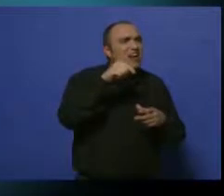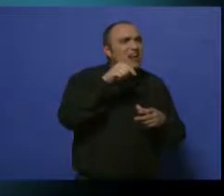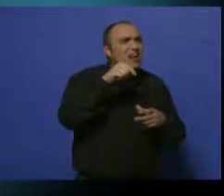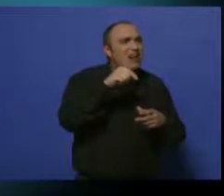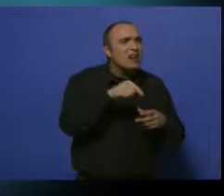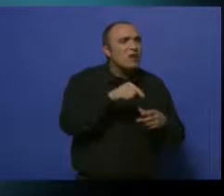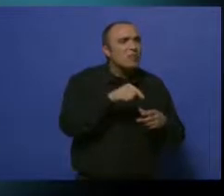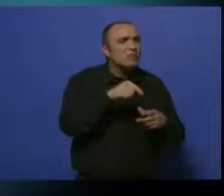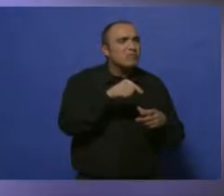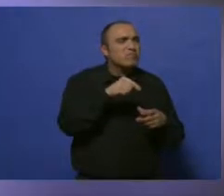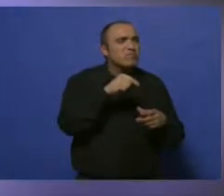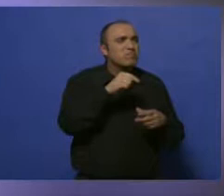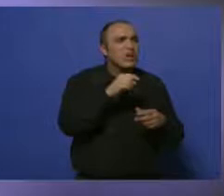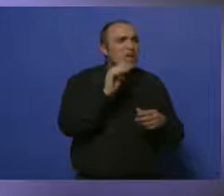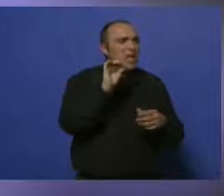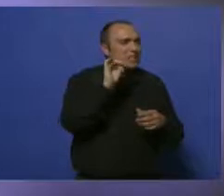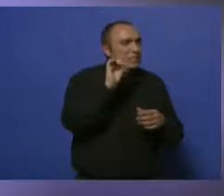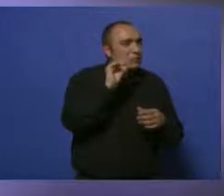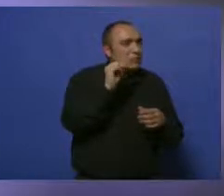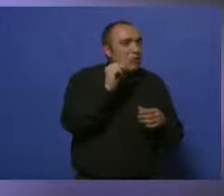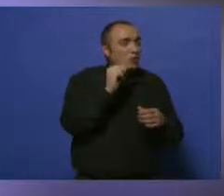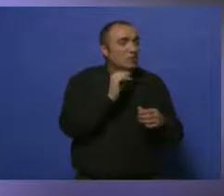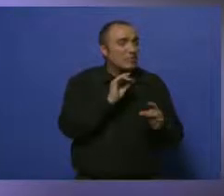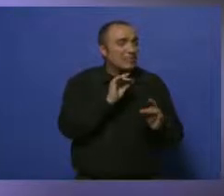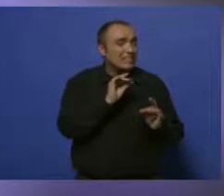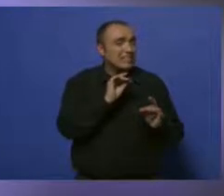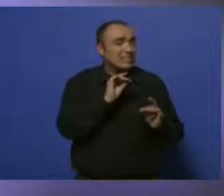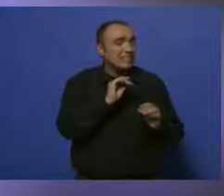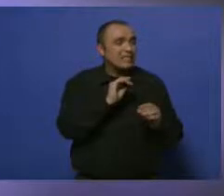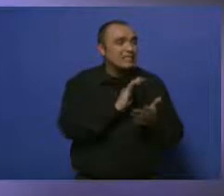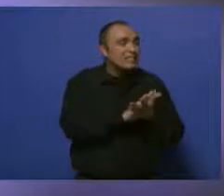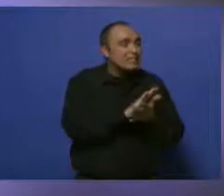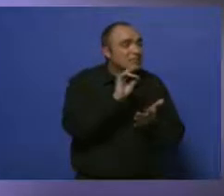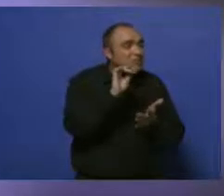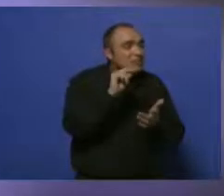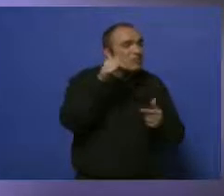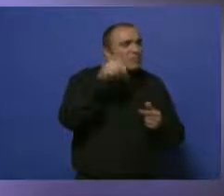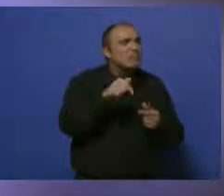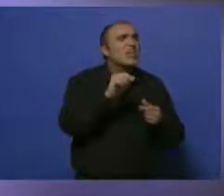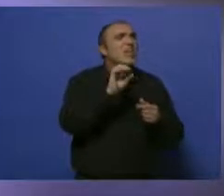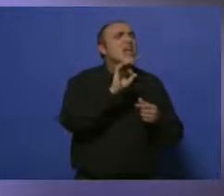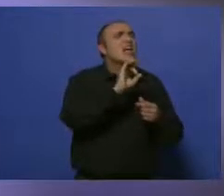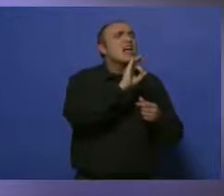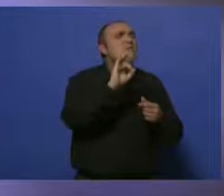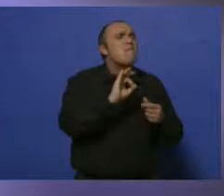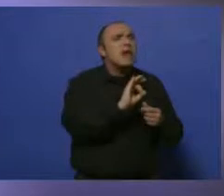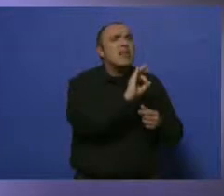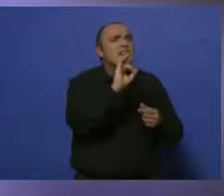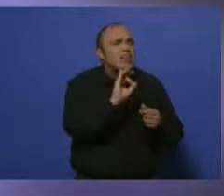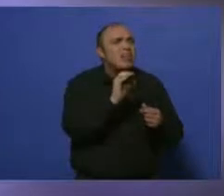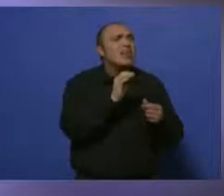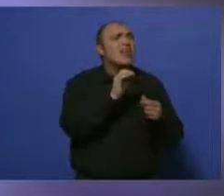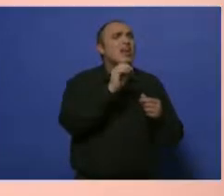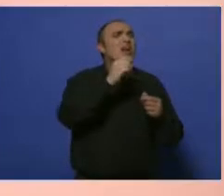epidemiológica o uso normal de la enfermedad, habitual. Esta bacteria, que es el Estratocococopiógenes,